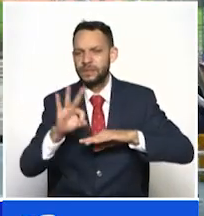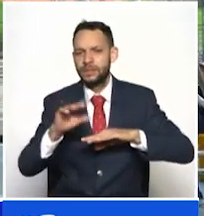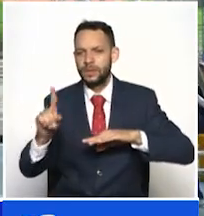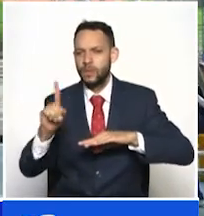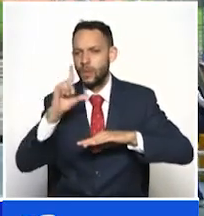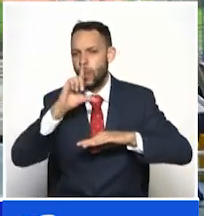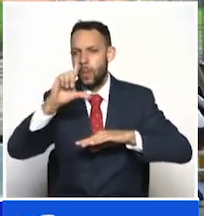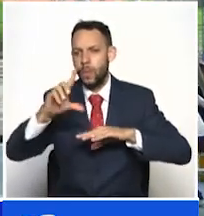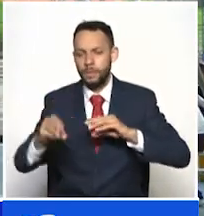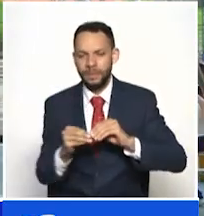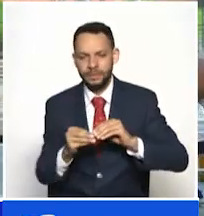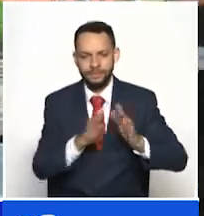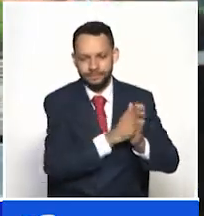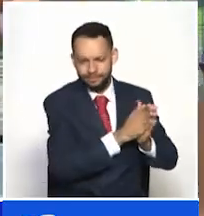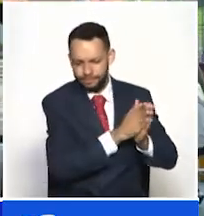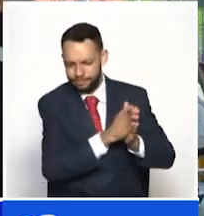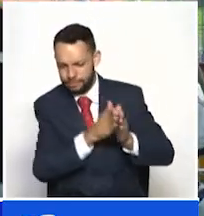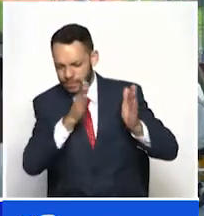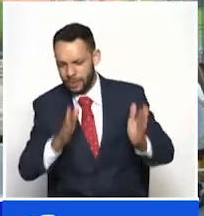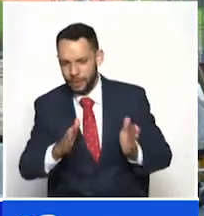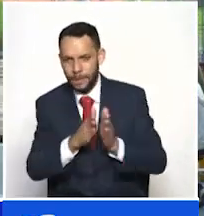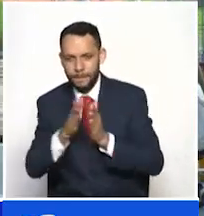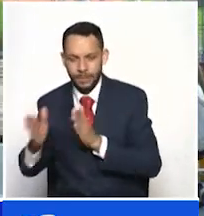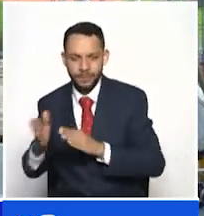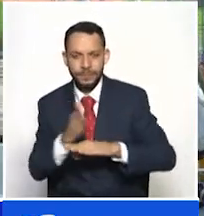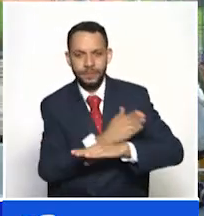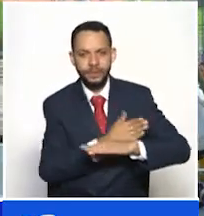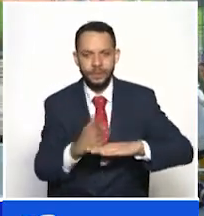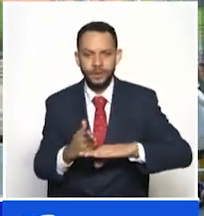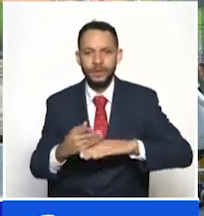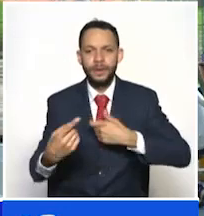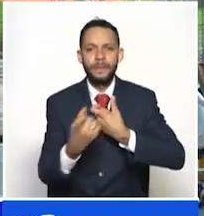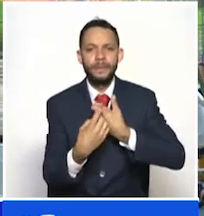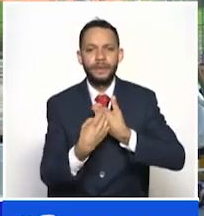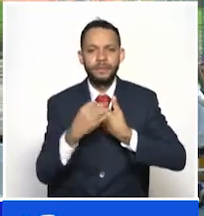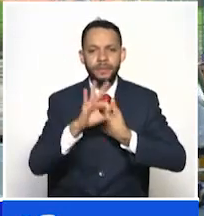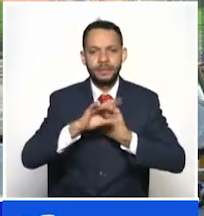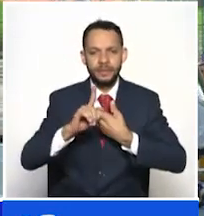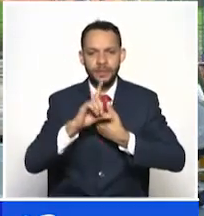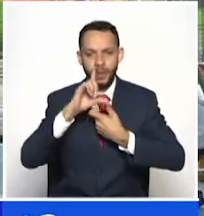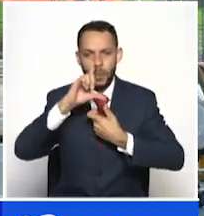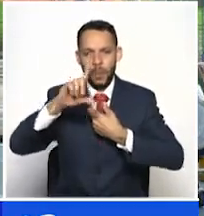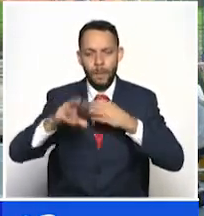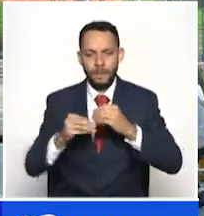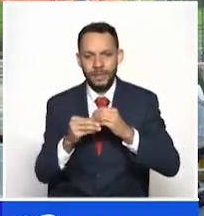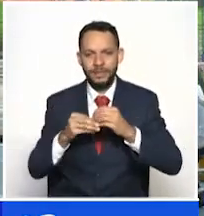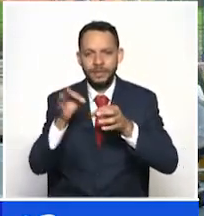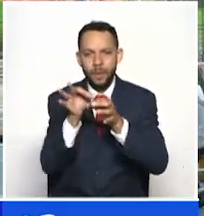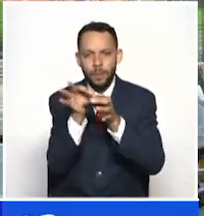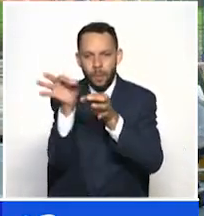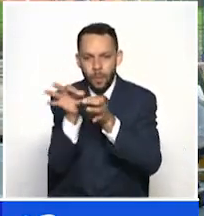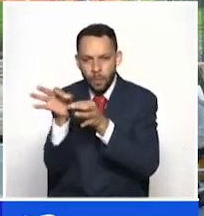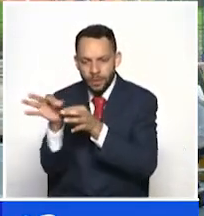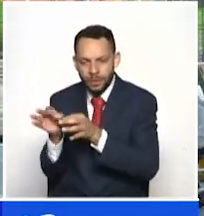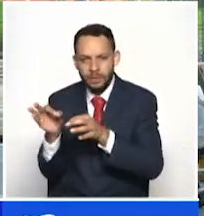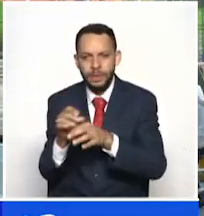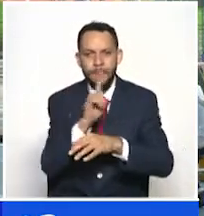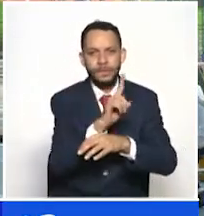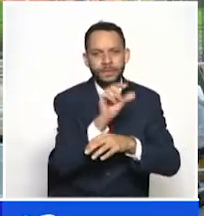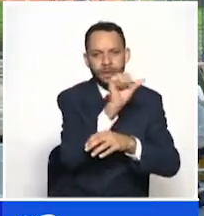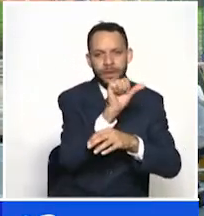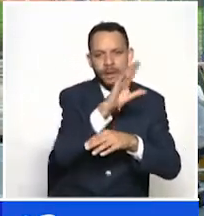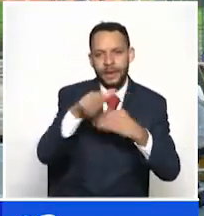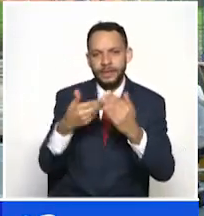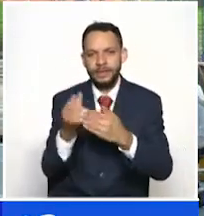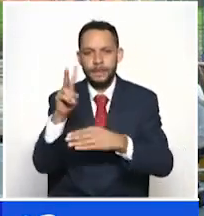desarrollará por fases así. Inscripciones hasta el 31 de julio. Fase municipal y departamental del 1 de agosto